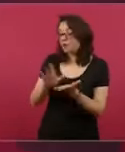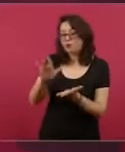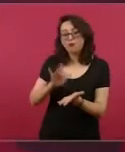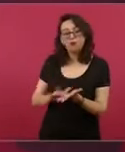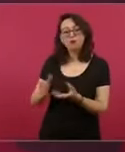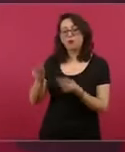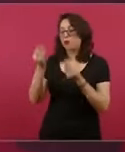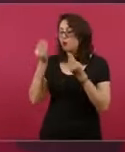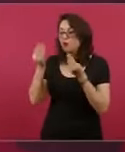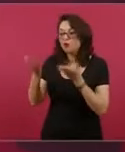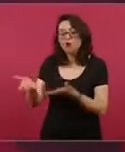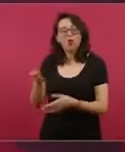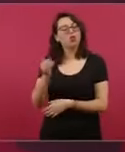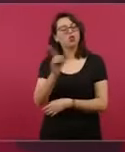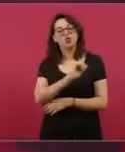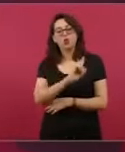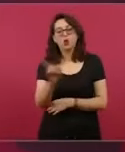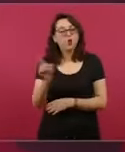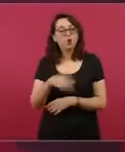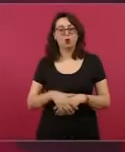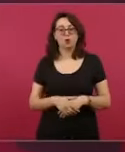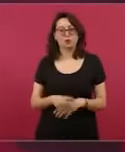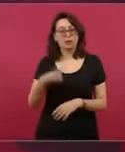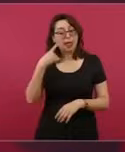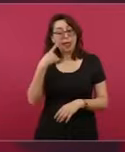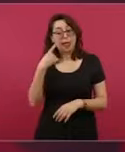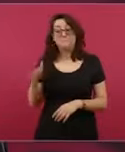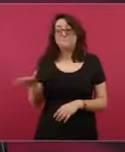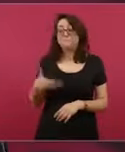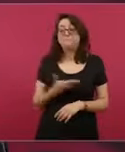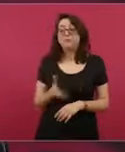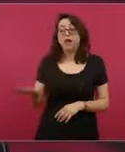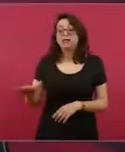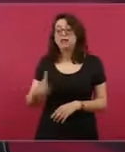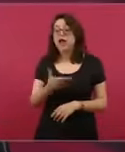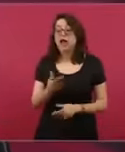no les des pescado, enséñalos a pescar.